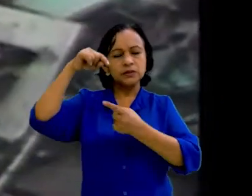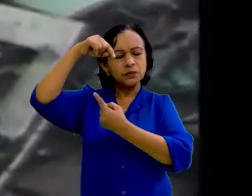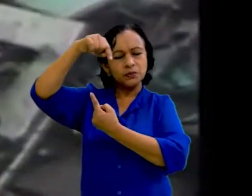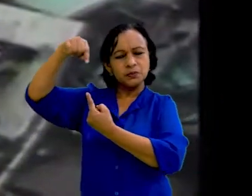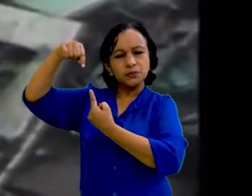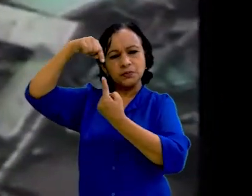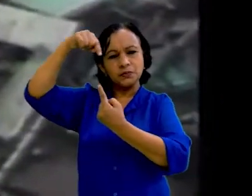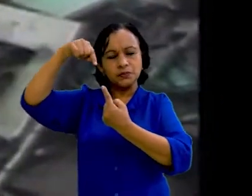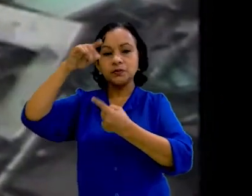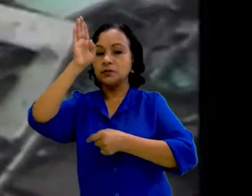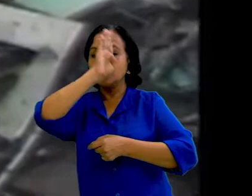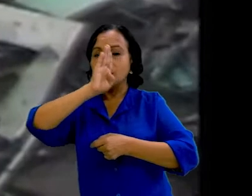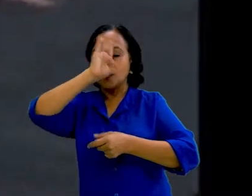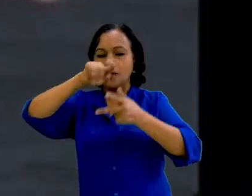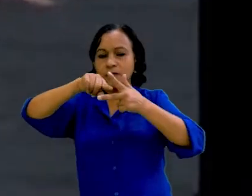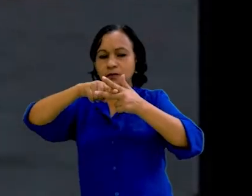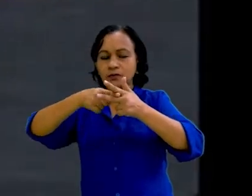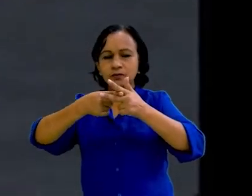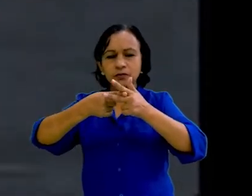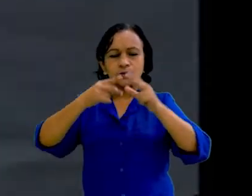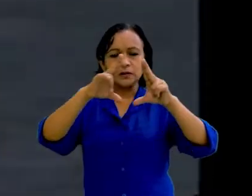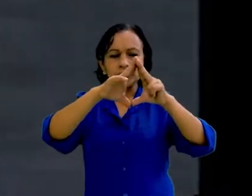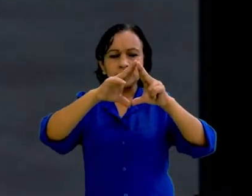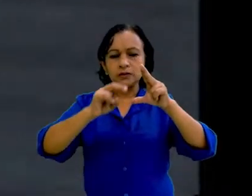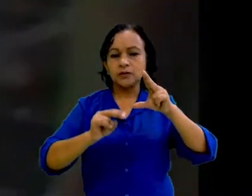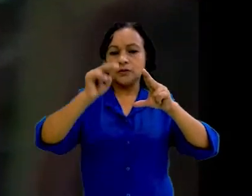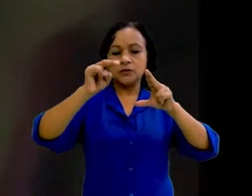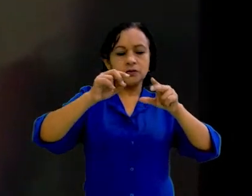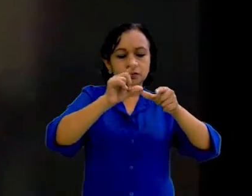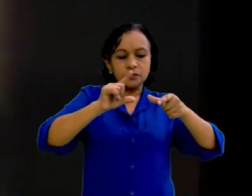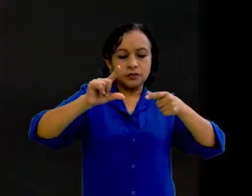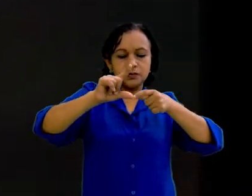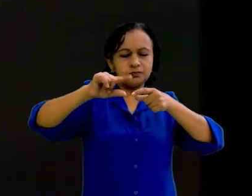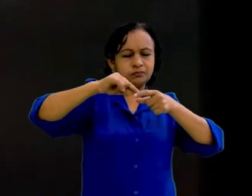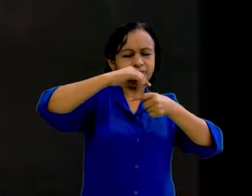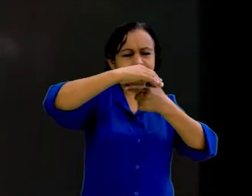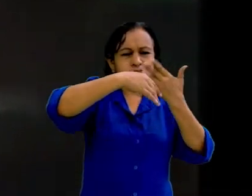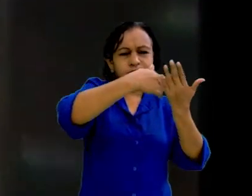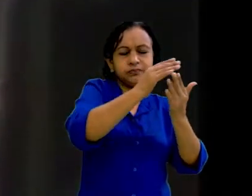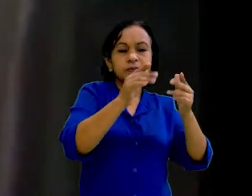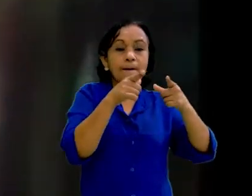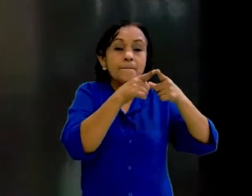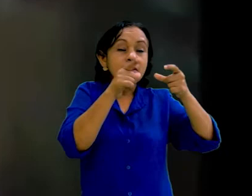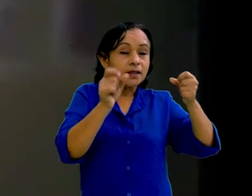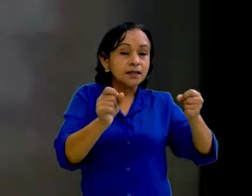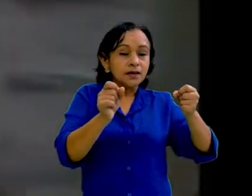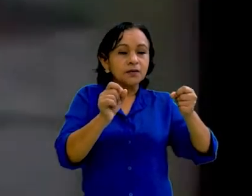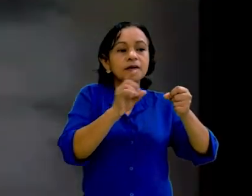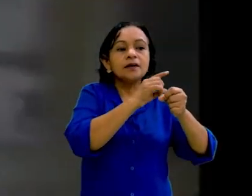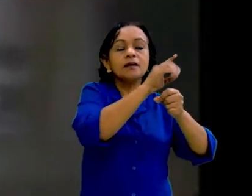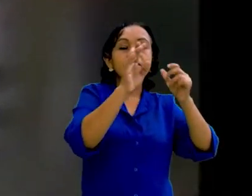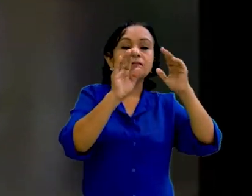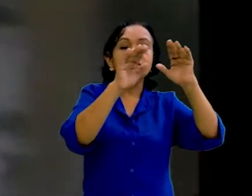Johan entró por la ciudad de Bluefields, atravesó el país por la parte norte del lago Cozibolca, pasó sobre la ciudad de Managua y se